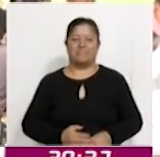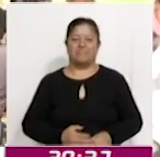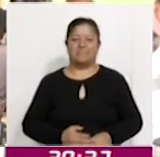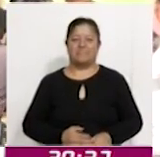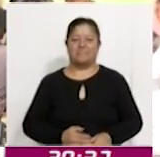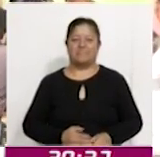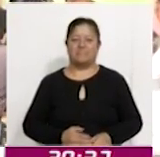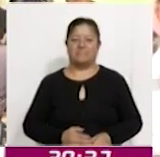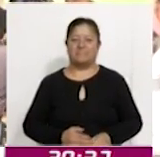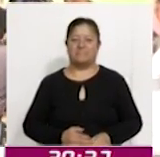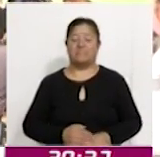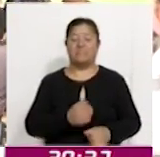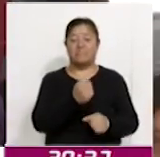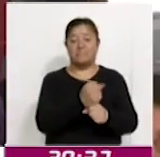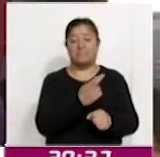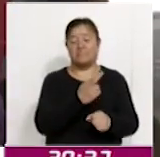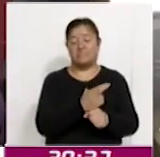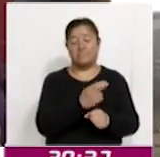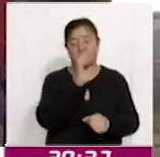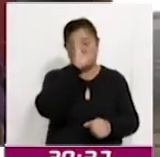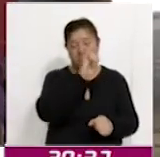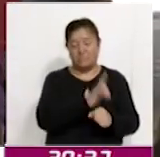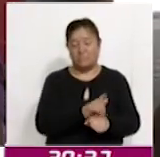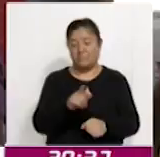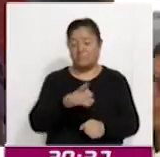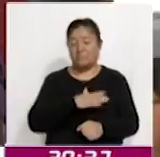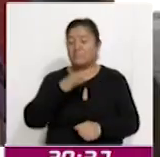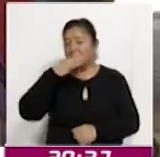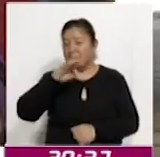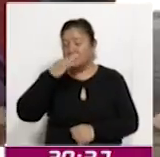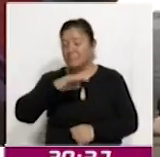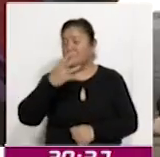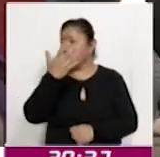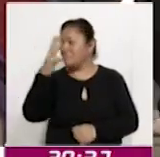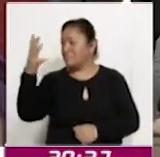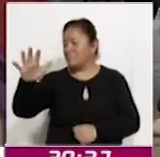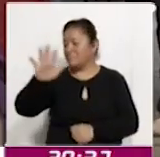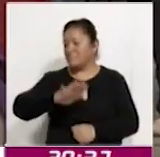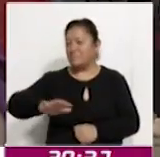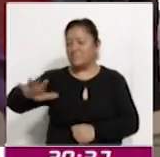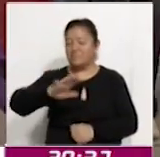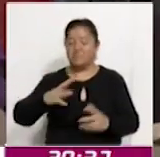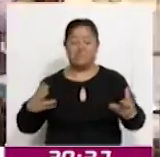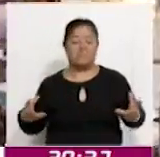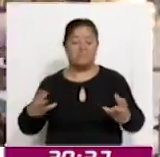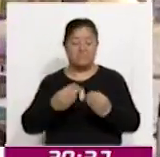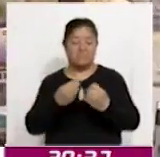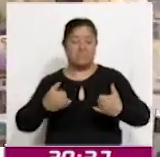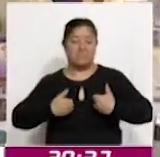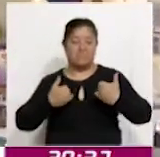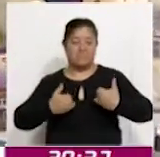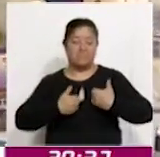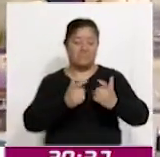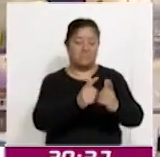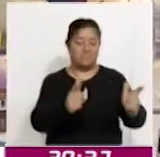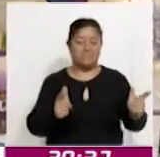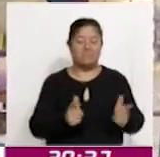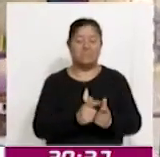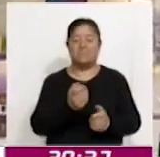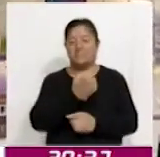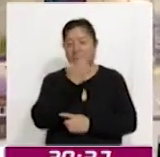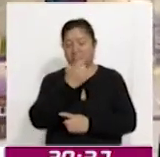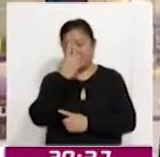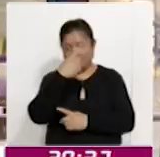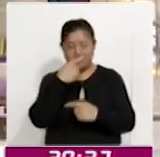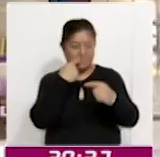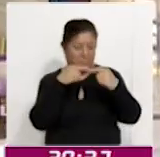En el Palacio de la Cultura de Tlaxcala se desarrolló la fiesta climática que reunió a colectivos, instituciones y juventudes de Tlaxcala, con el objetivo de promover el